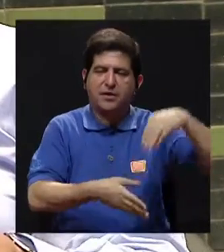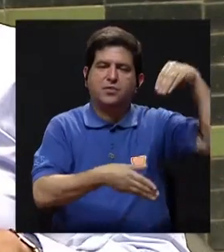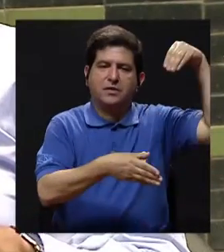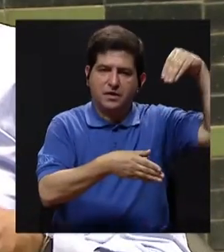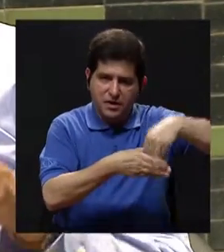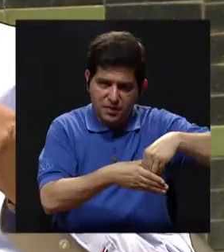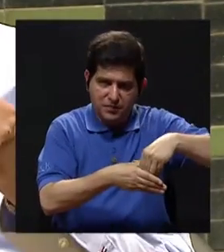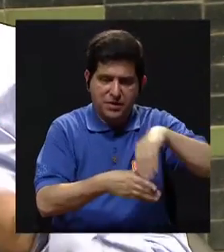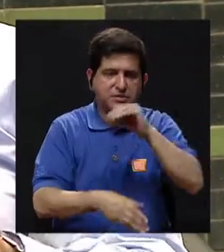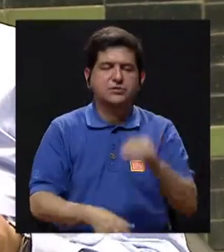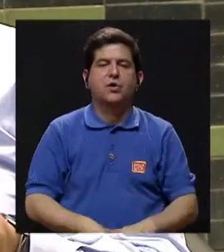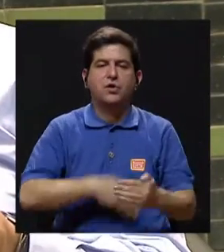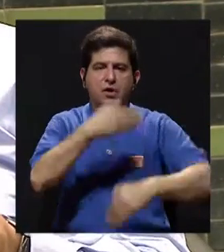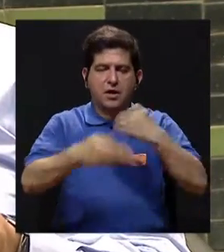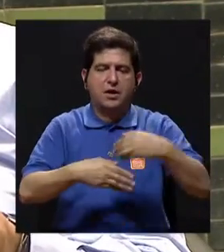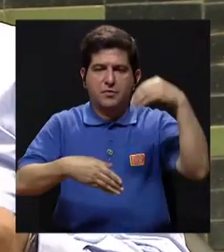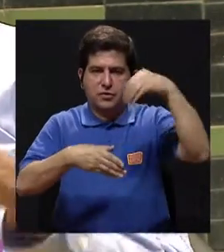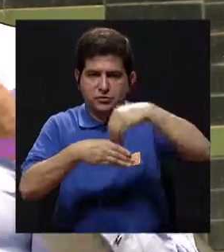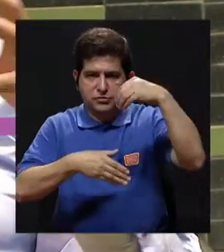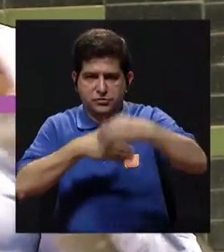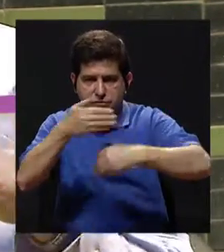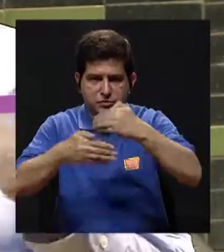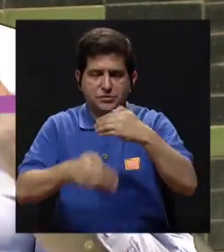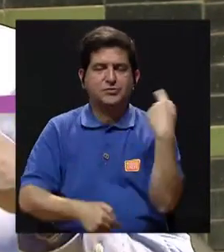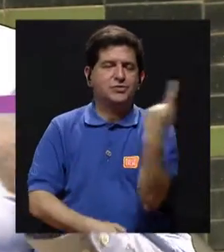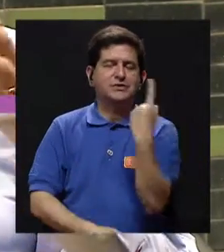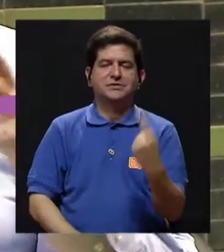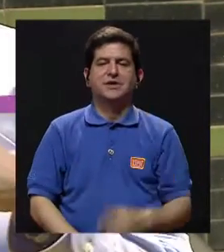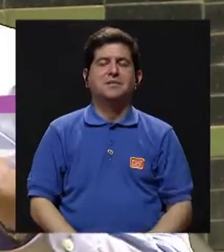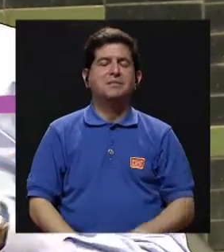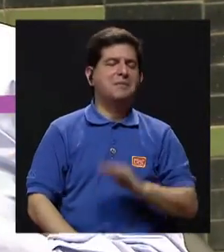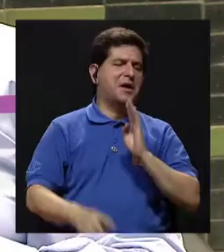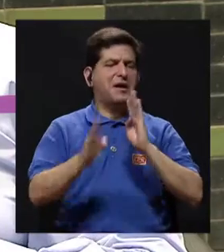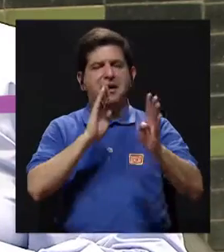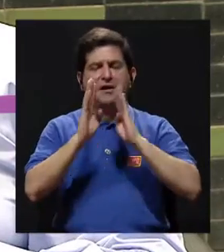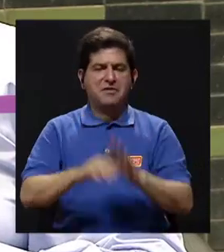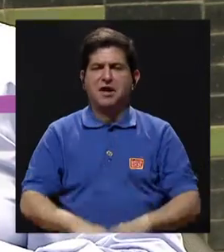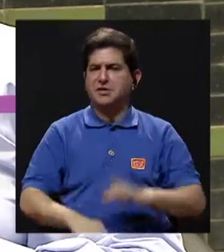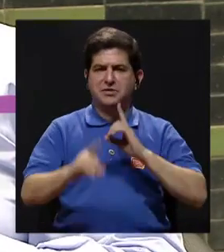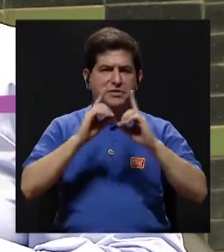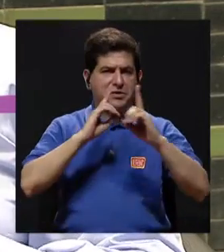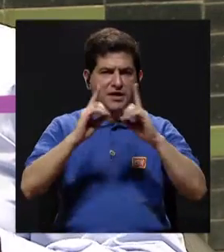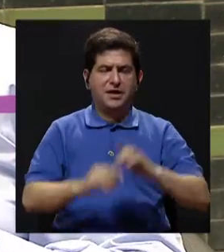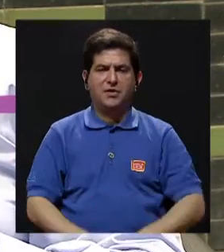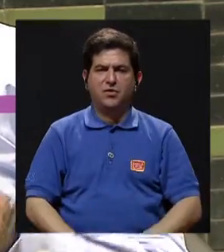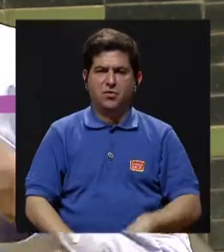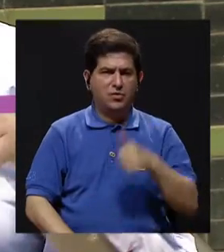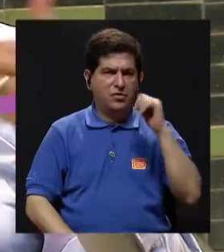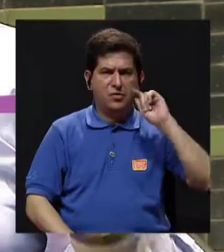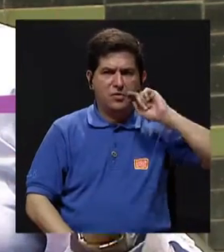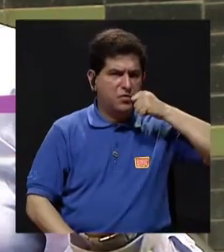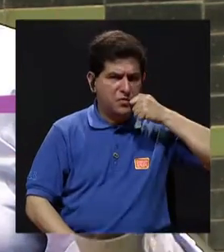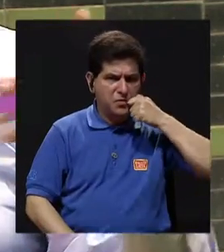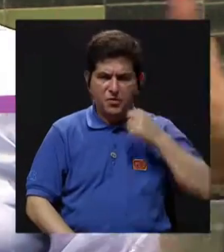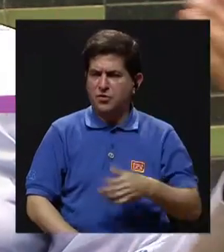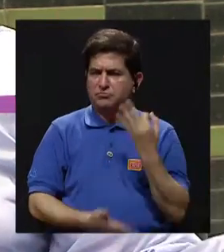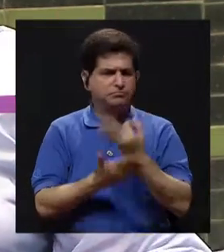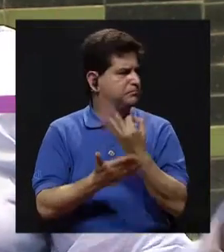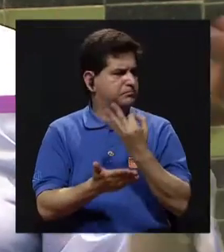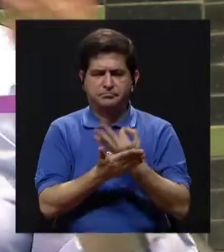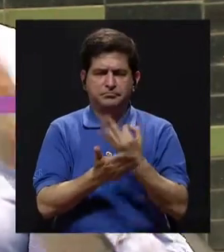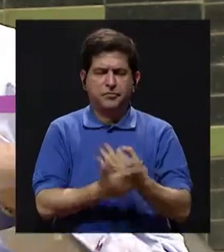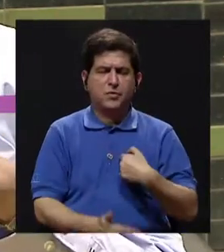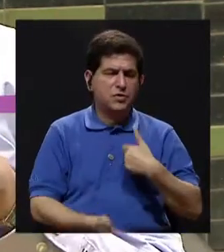inversión y ahorro. Juntos, siempre con mucho diálogo, sin secretos financieros. Entonces, si quiero ayudar a la familia,